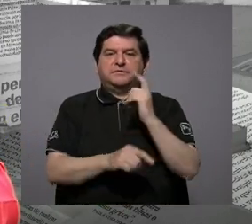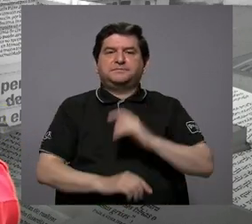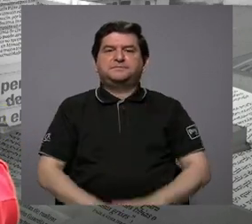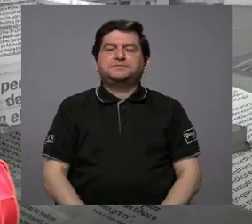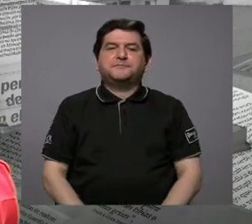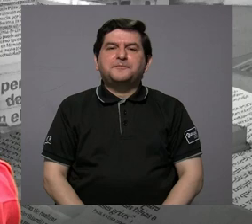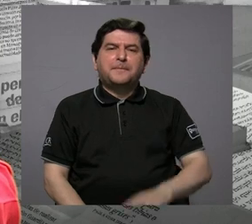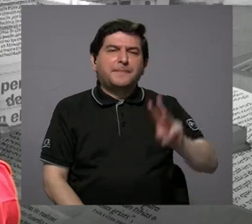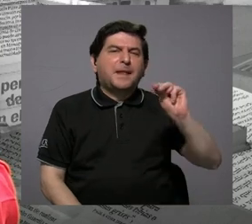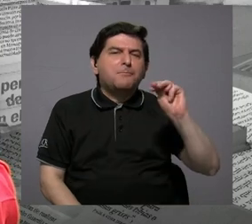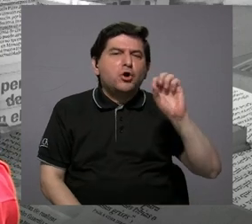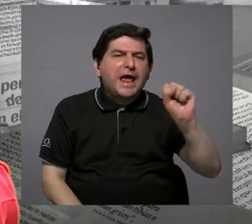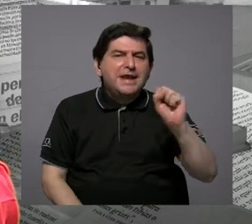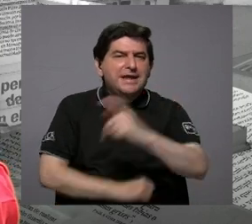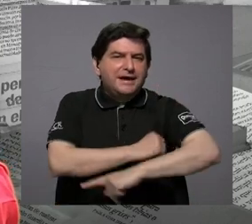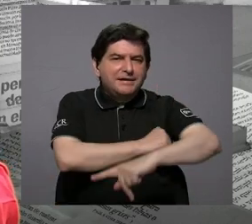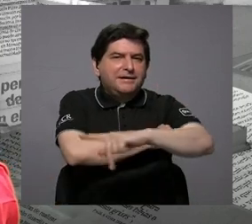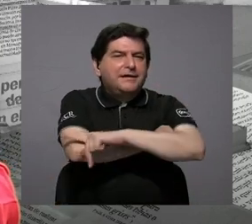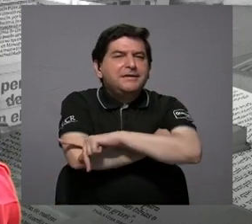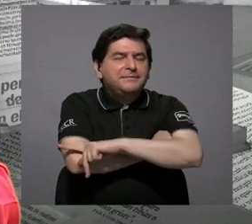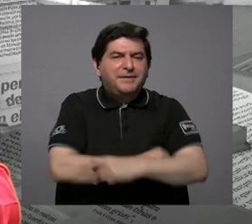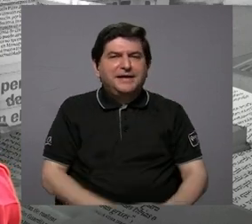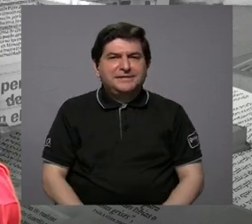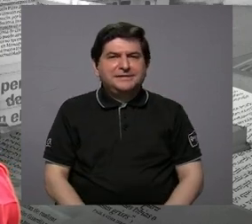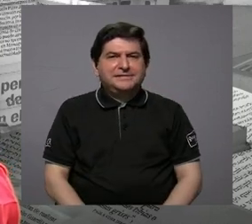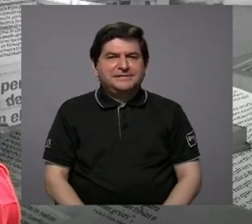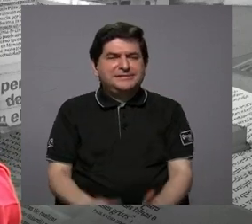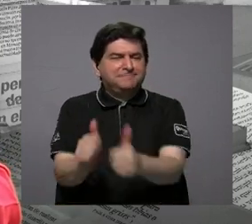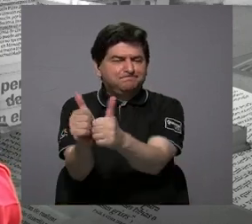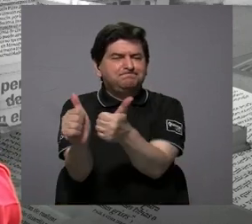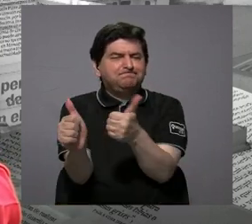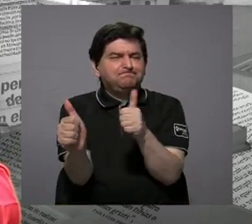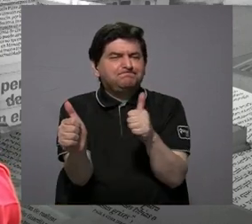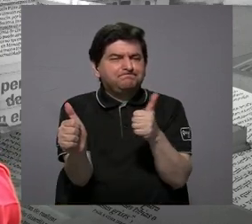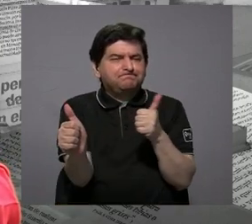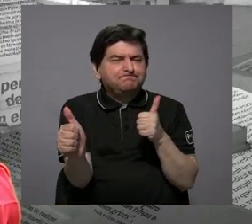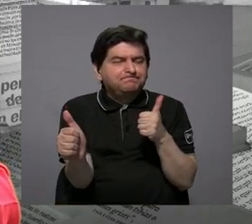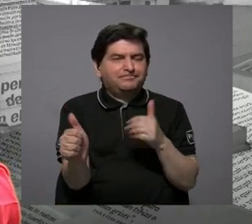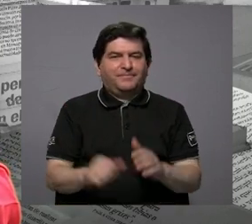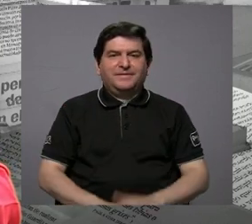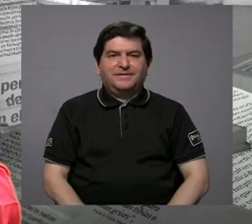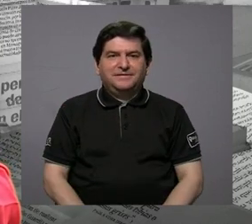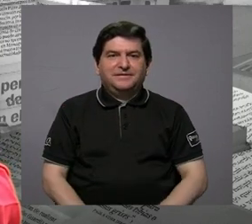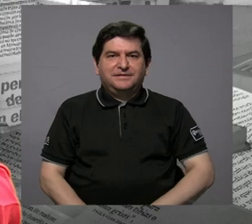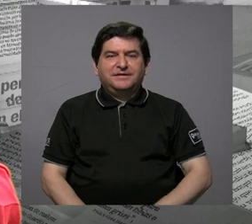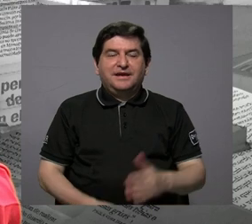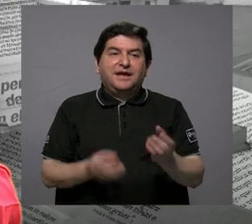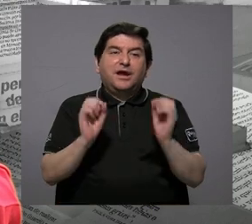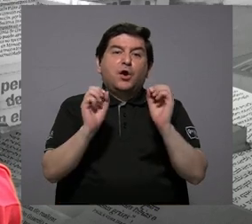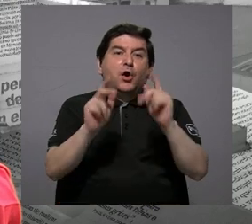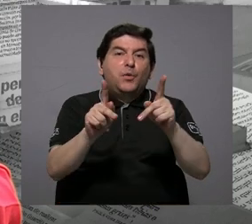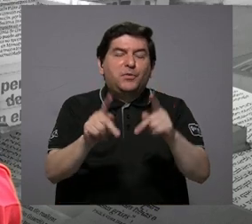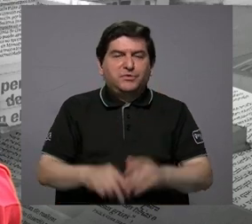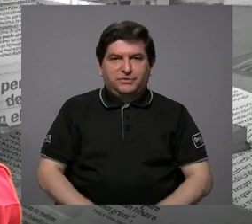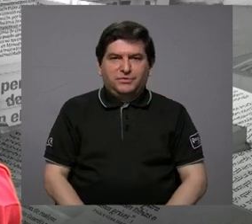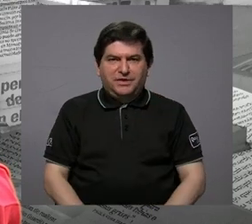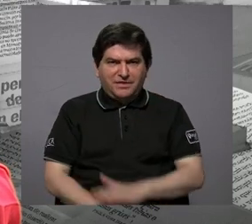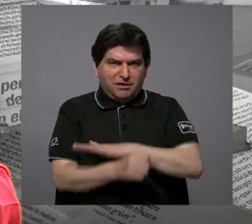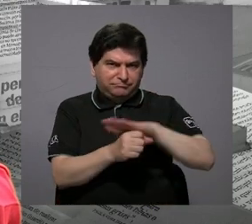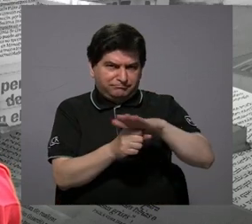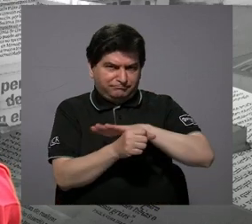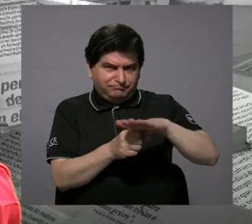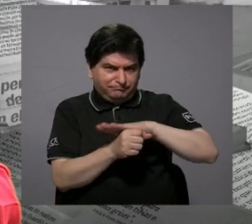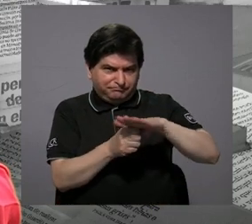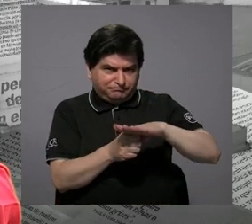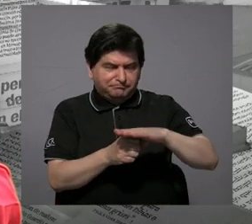Morelia, todavía el país está bastante rezagado en la posibilidad de dar suficiente